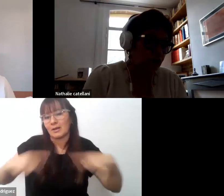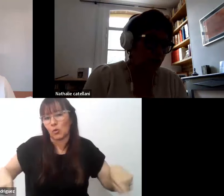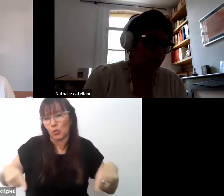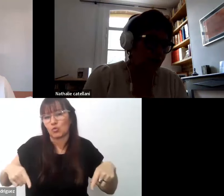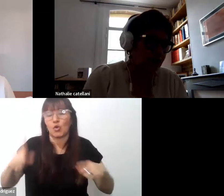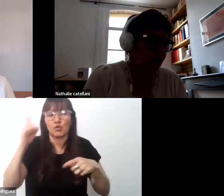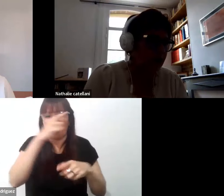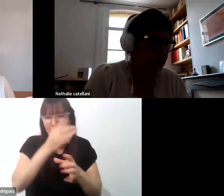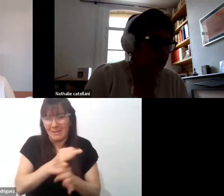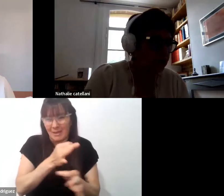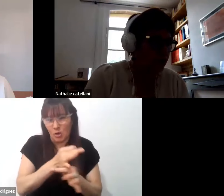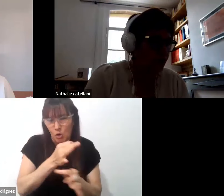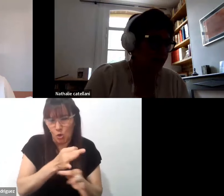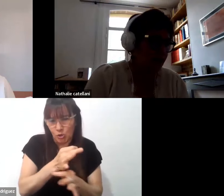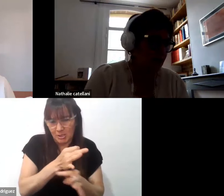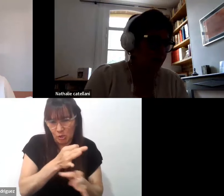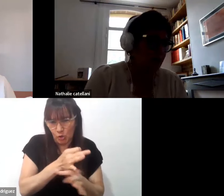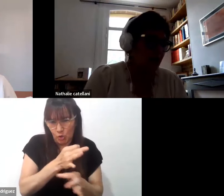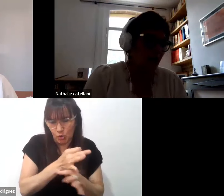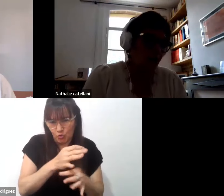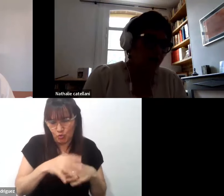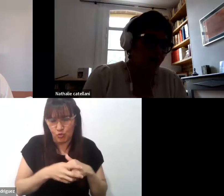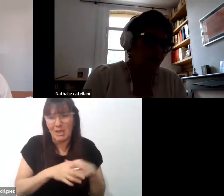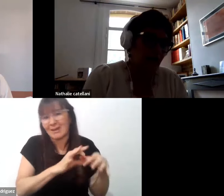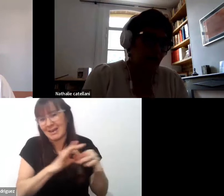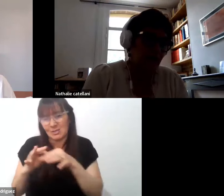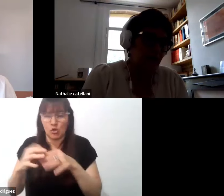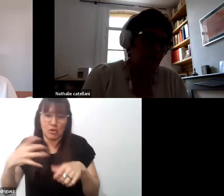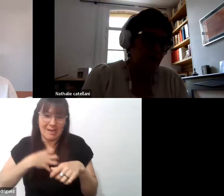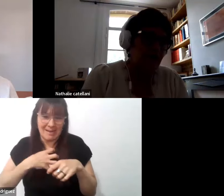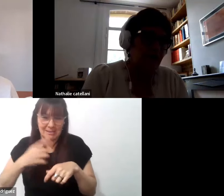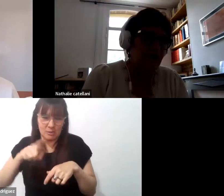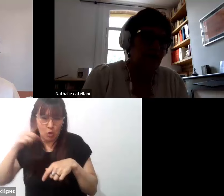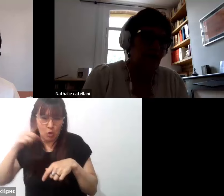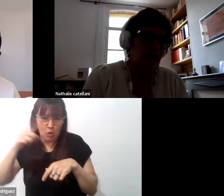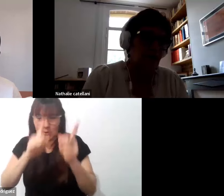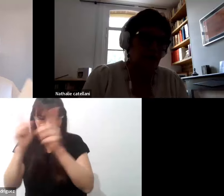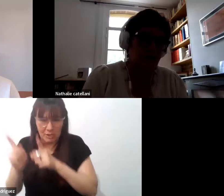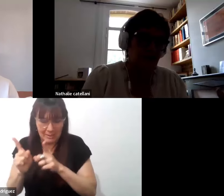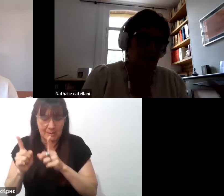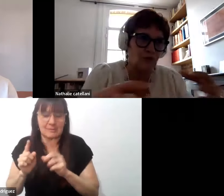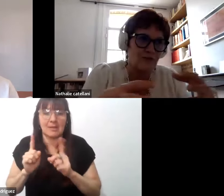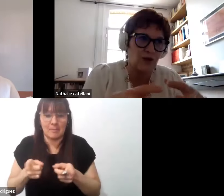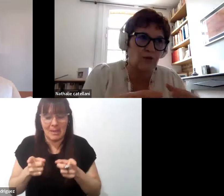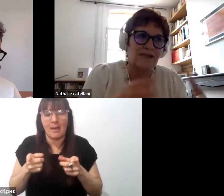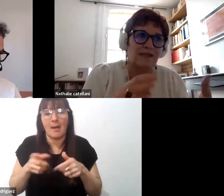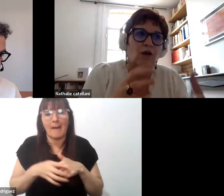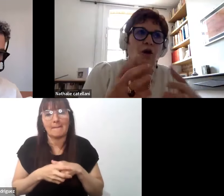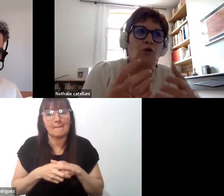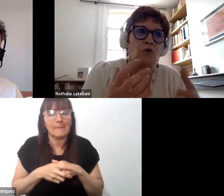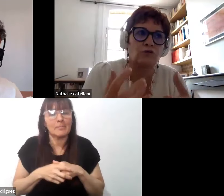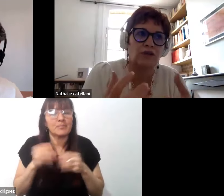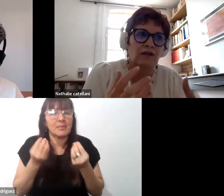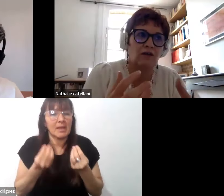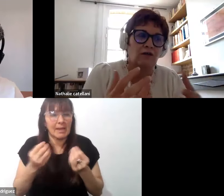transferibles a otras clases y por otros docentes. En efecto, lo que es importante